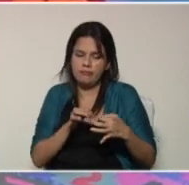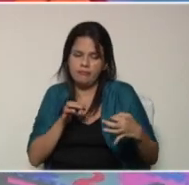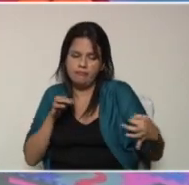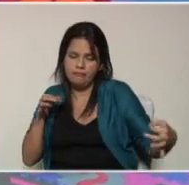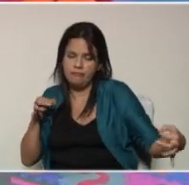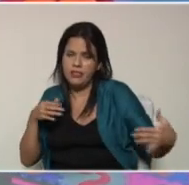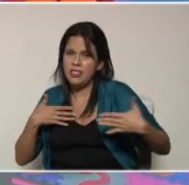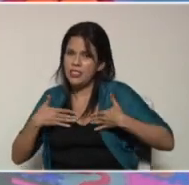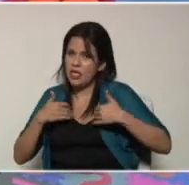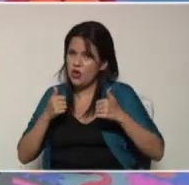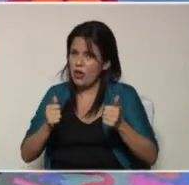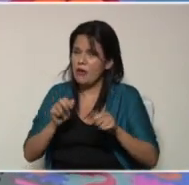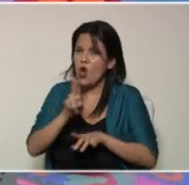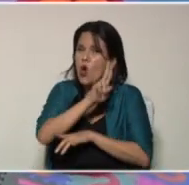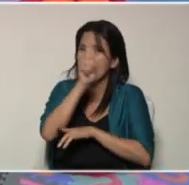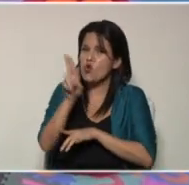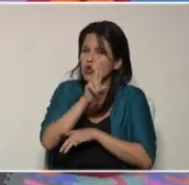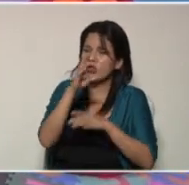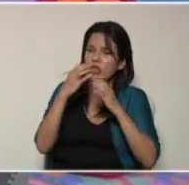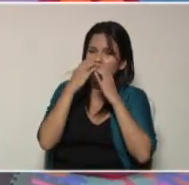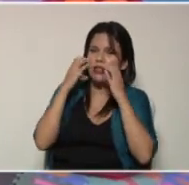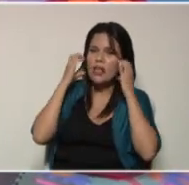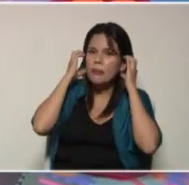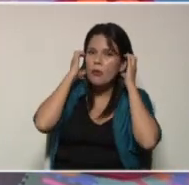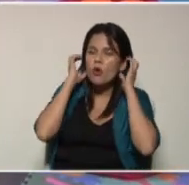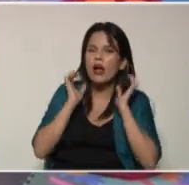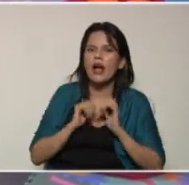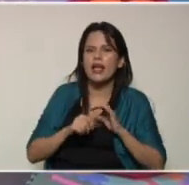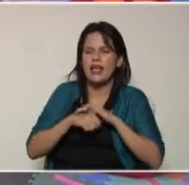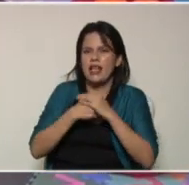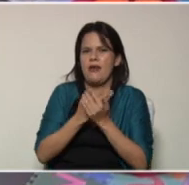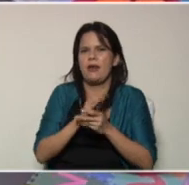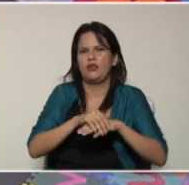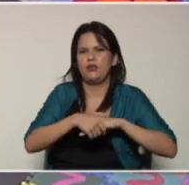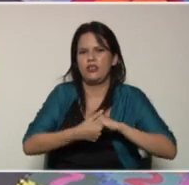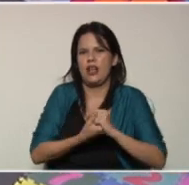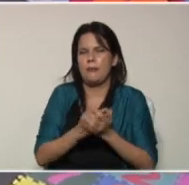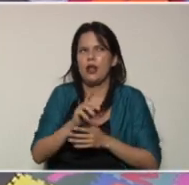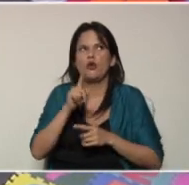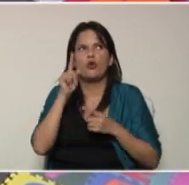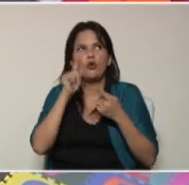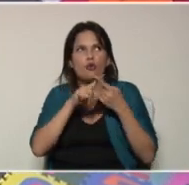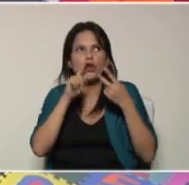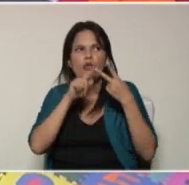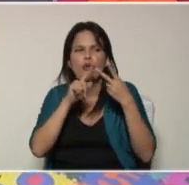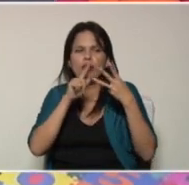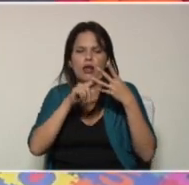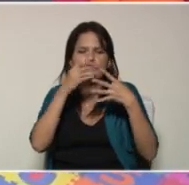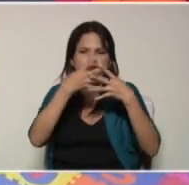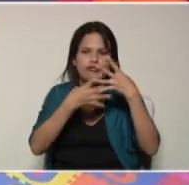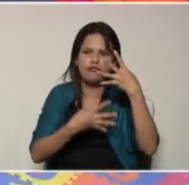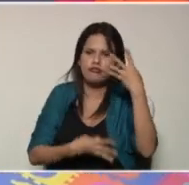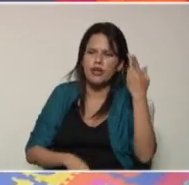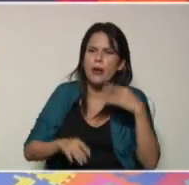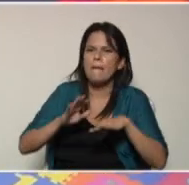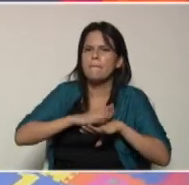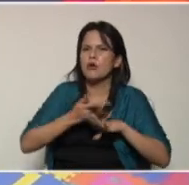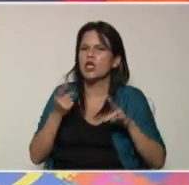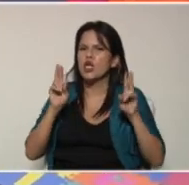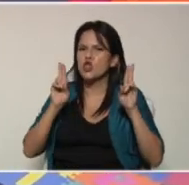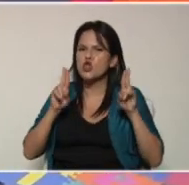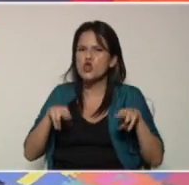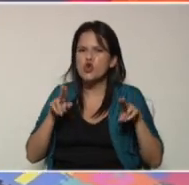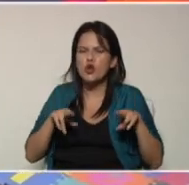saludable usando de forma adecuada el tapabocas y lavándose las manos una y mil veces porque nunca va a ser